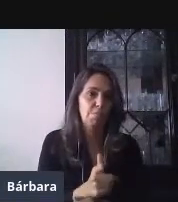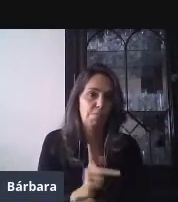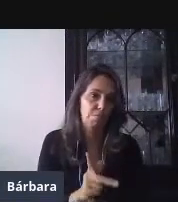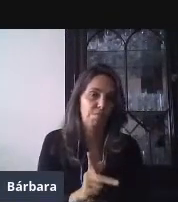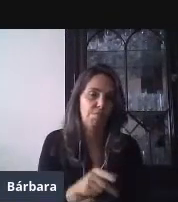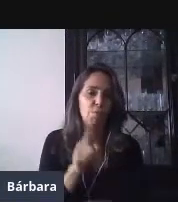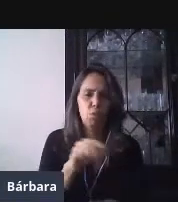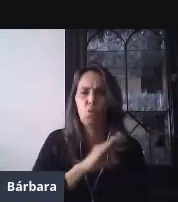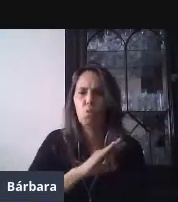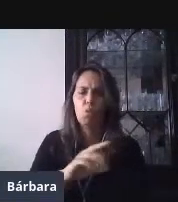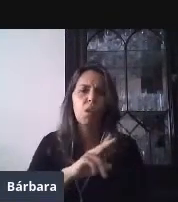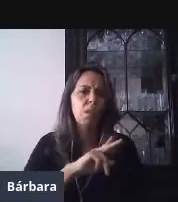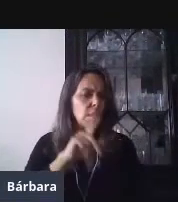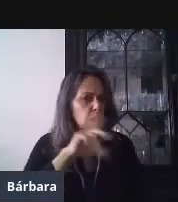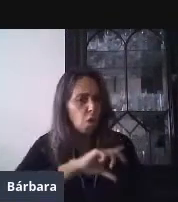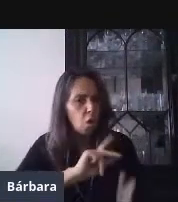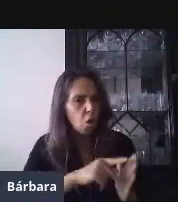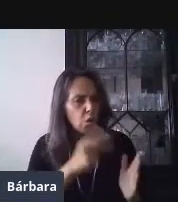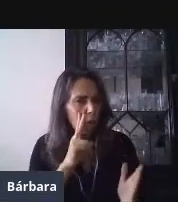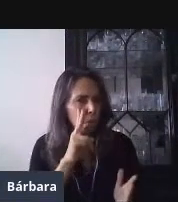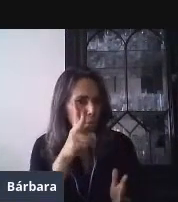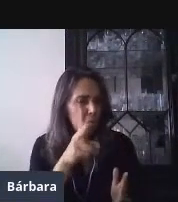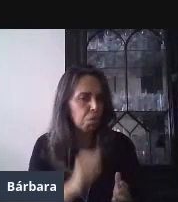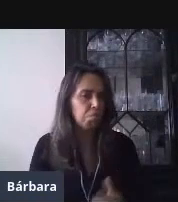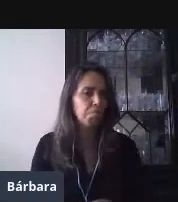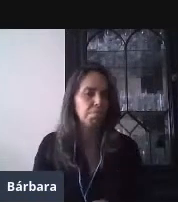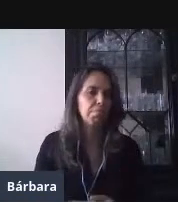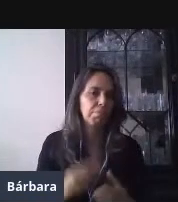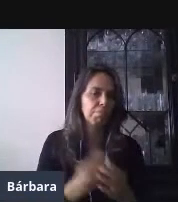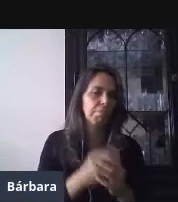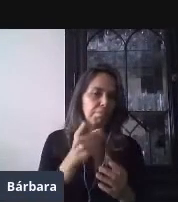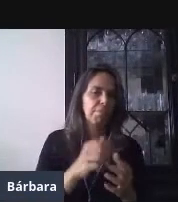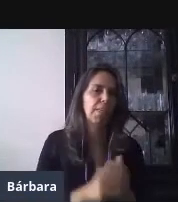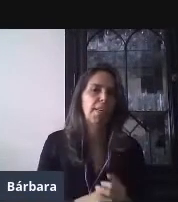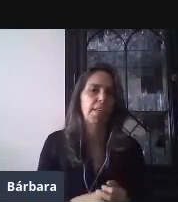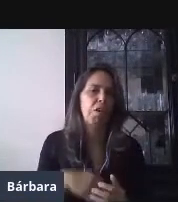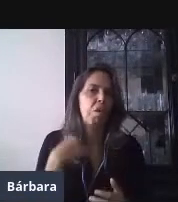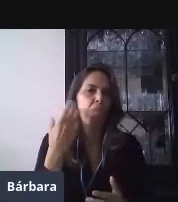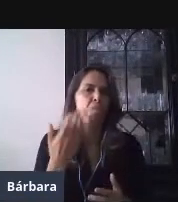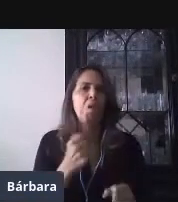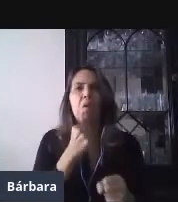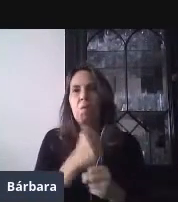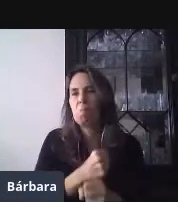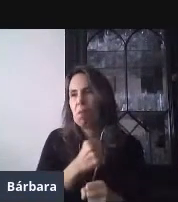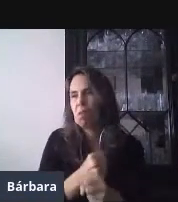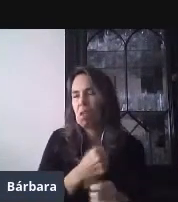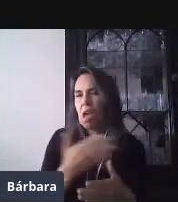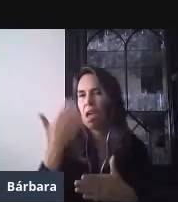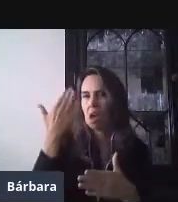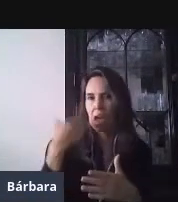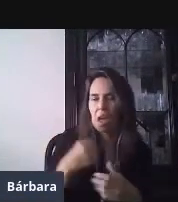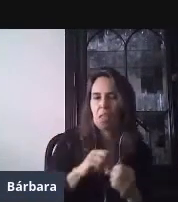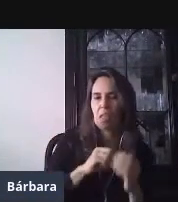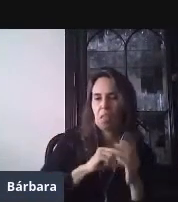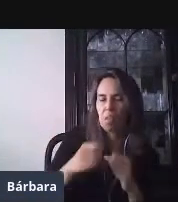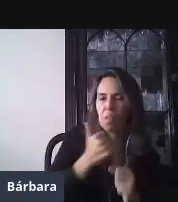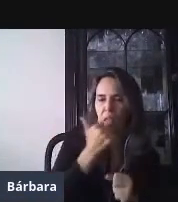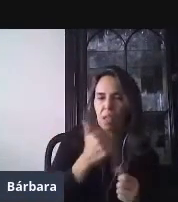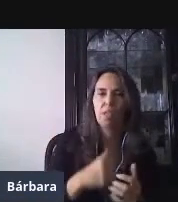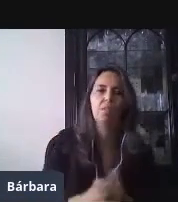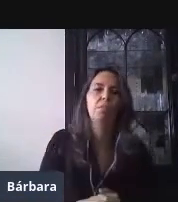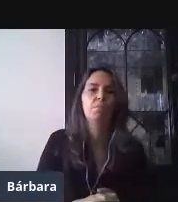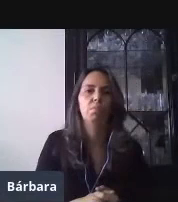volverlo a ver por la tarde. ¿Sabes qué? Quiero practicar y hacer una prueba antes de mandarlo a mis alumnos. El tema es que